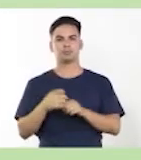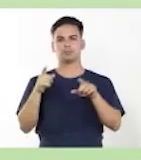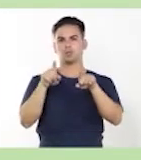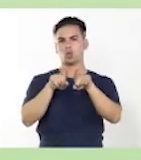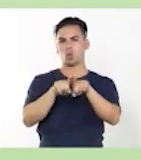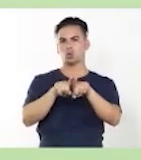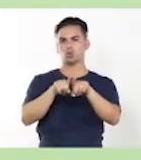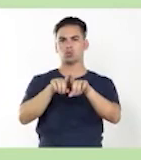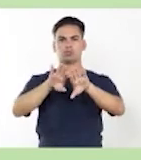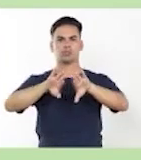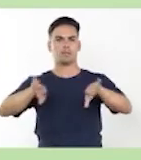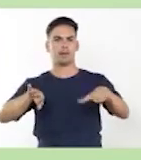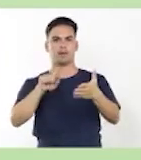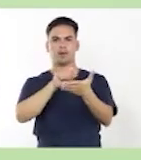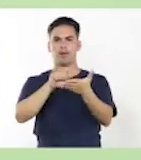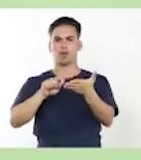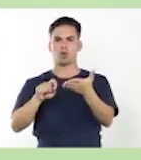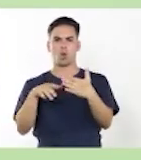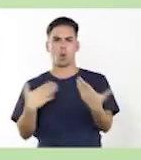separadas.